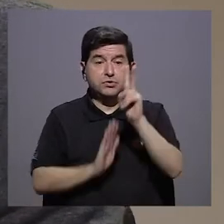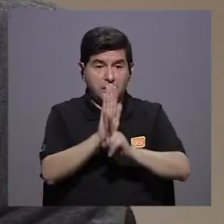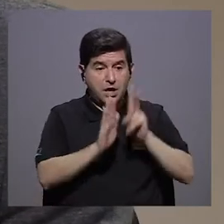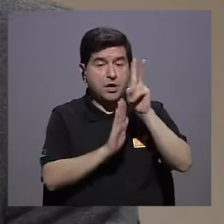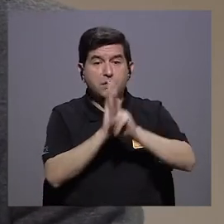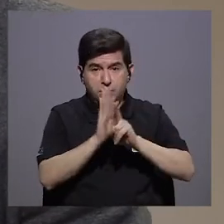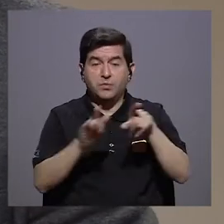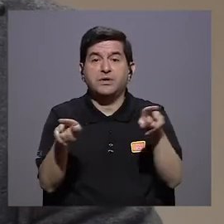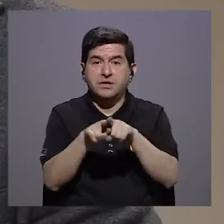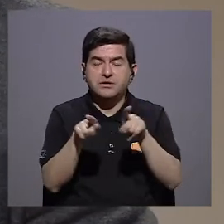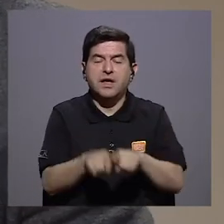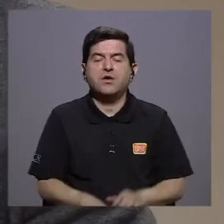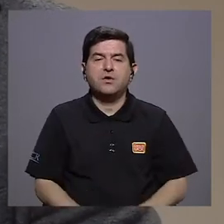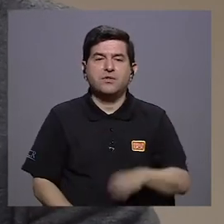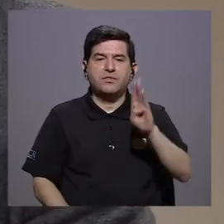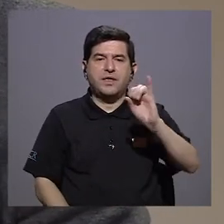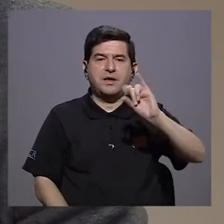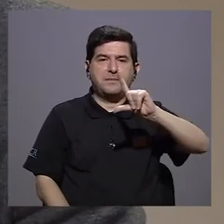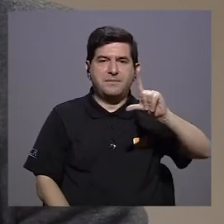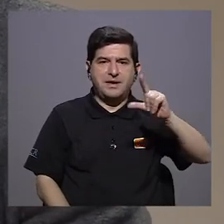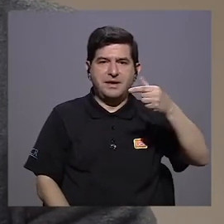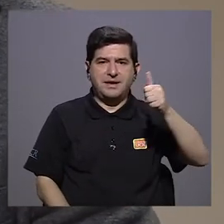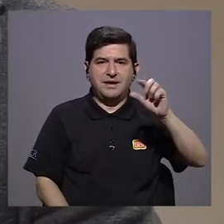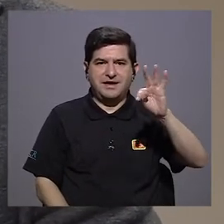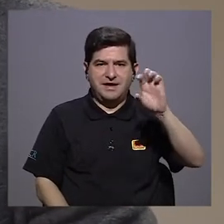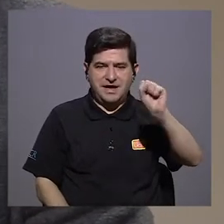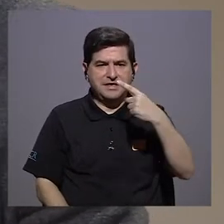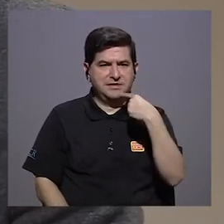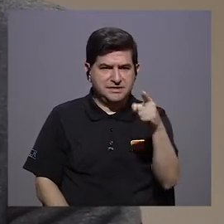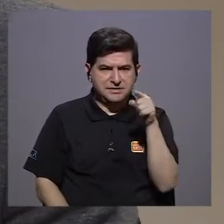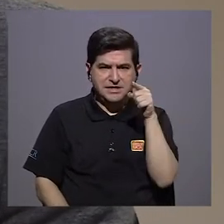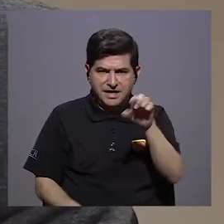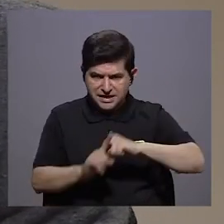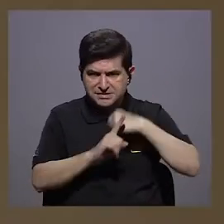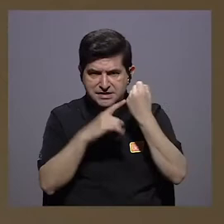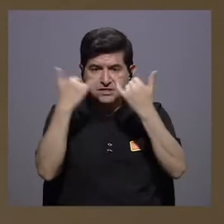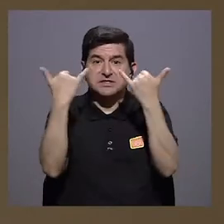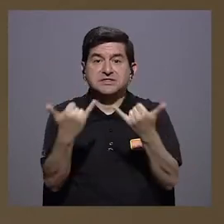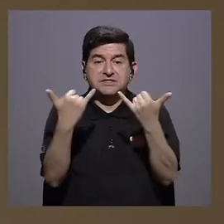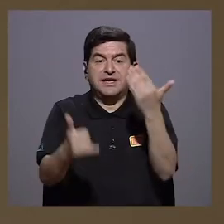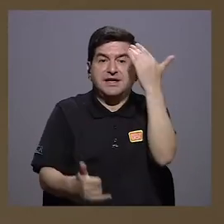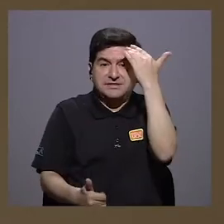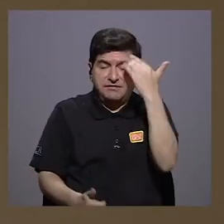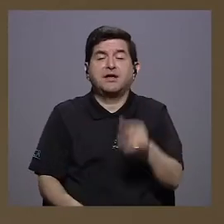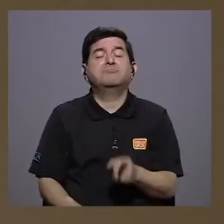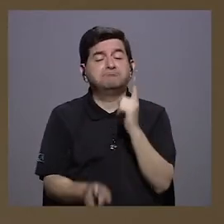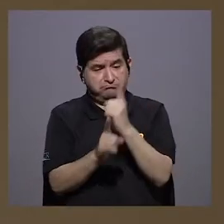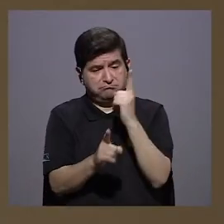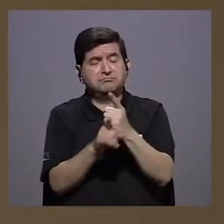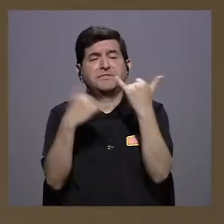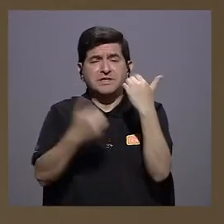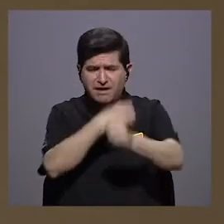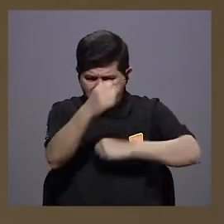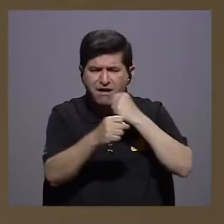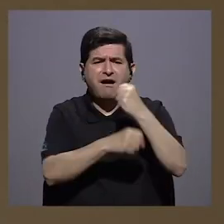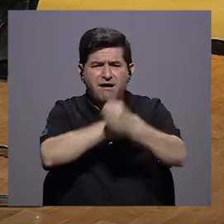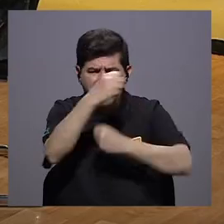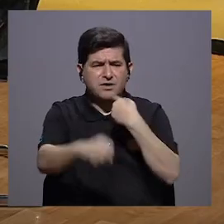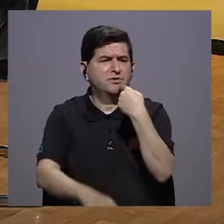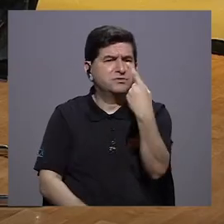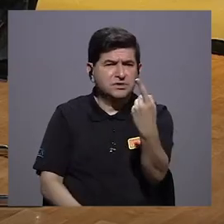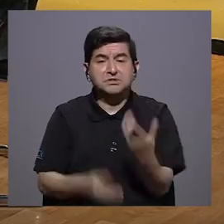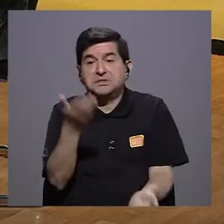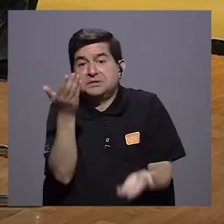circulando ahí de Bill Gates diciendo que esto... Recuerdo, sí. ...ya lo veíamos venir. Y sí es cierto, por años se ha anunciado que